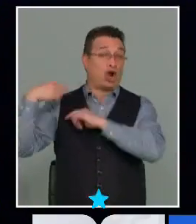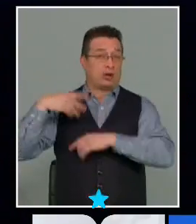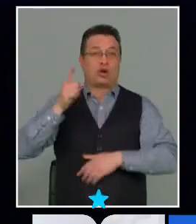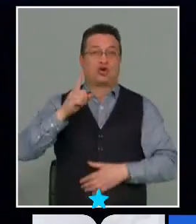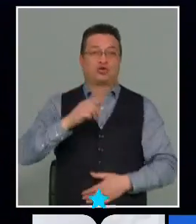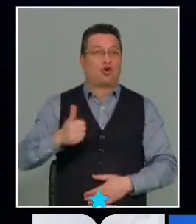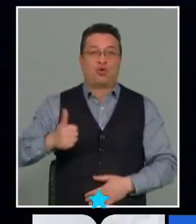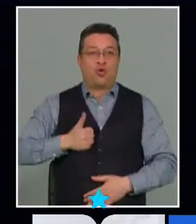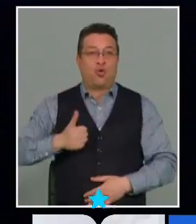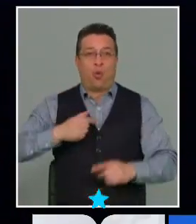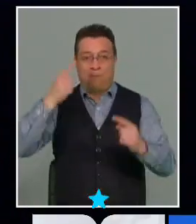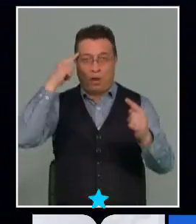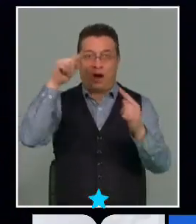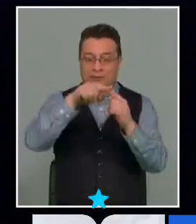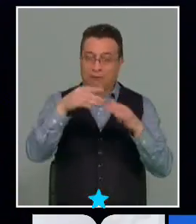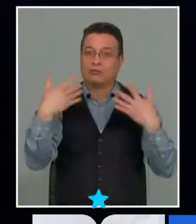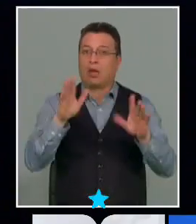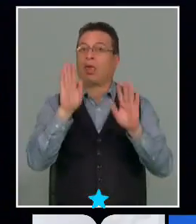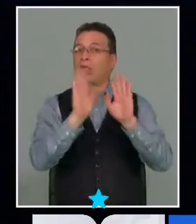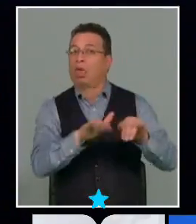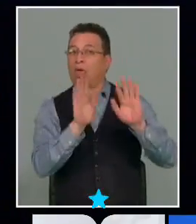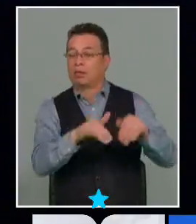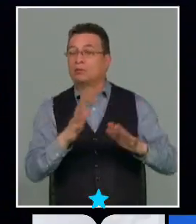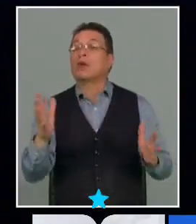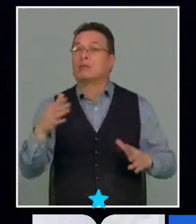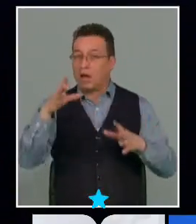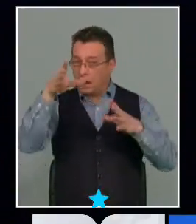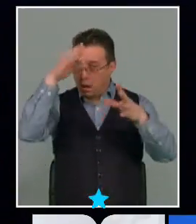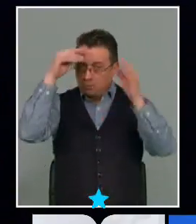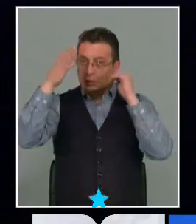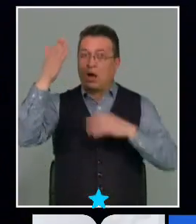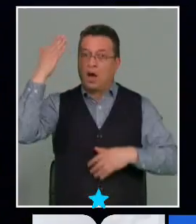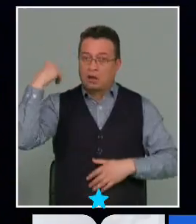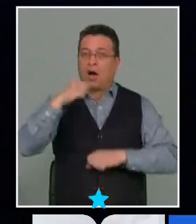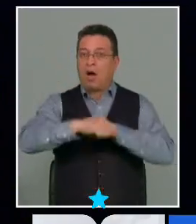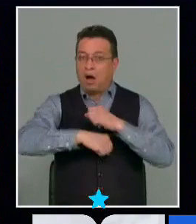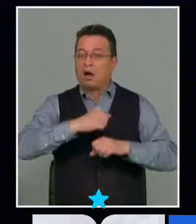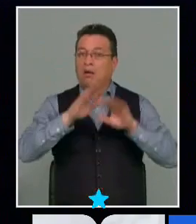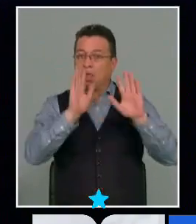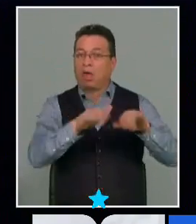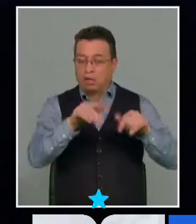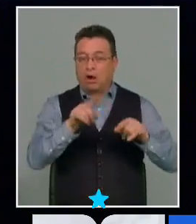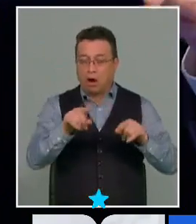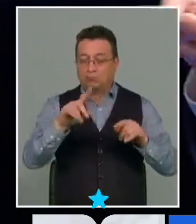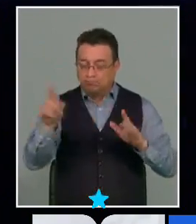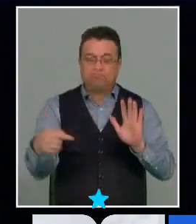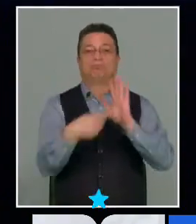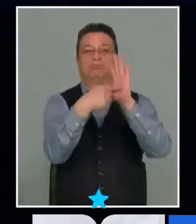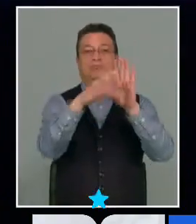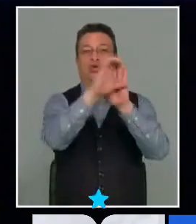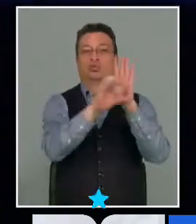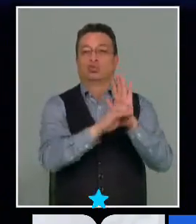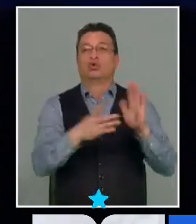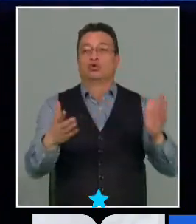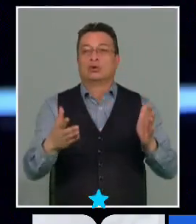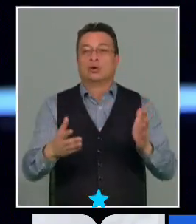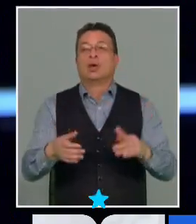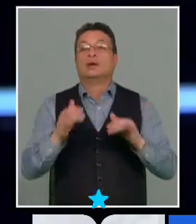con ese objetivo no y justo hay una experiencia que claramente llega a que esté en esta propuesta el camino que pero